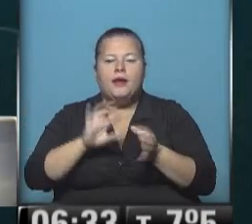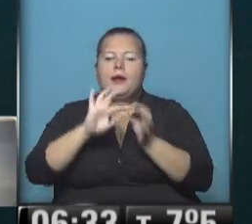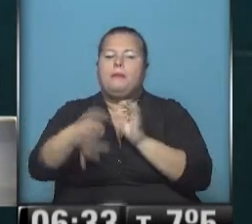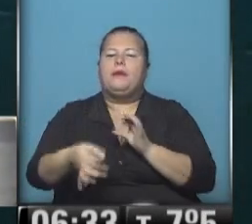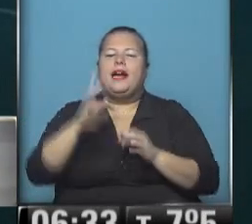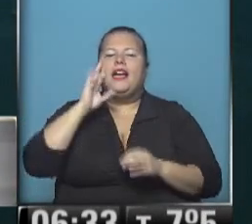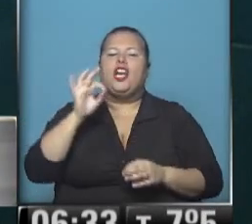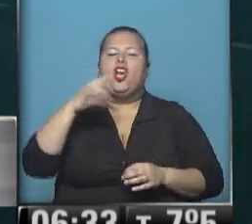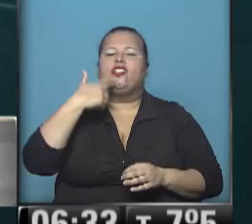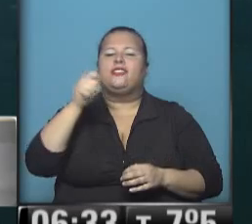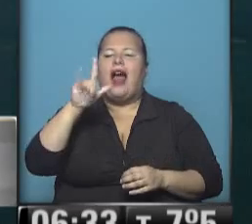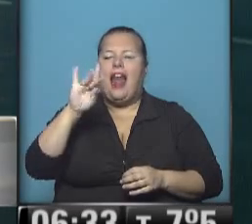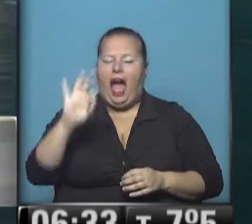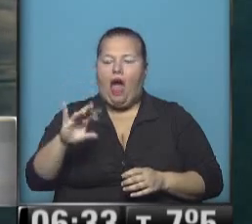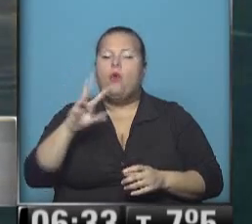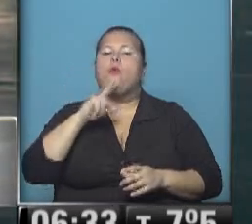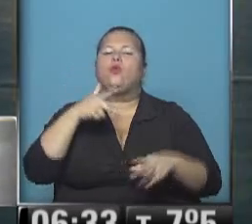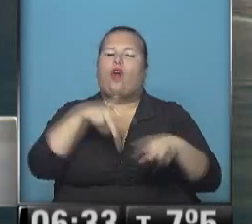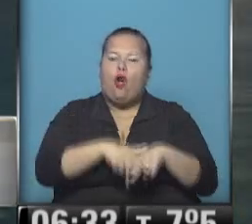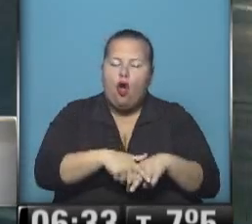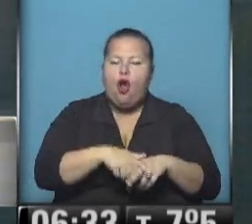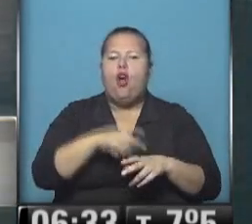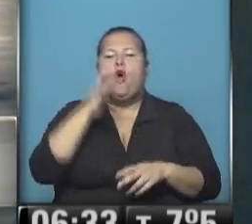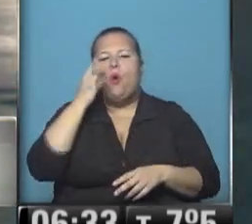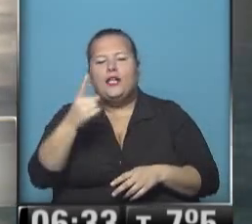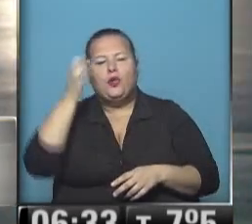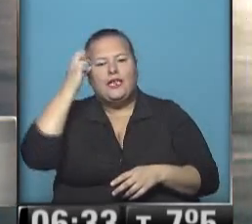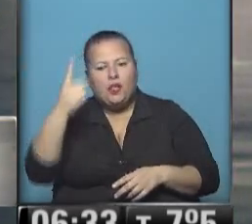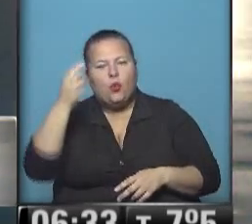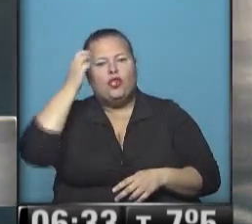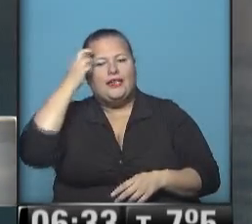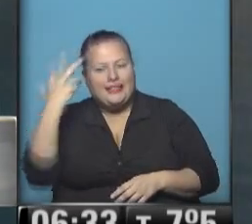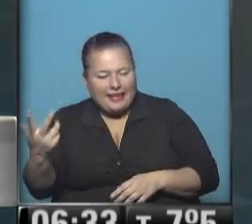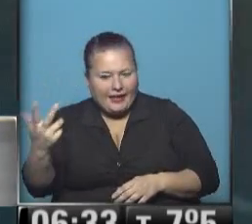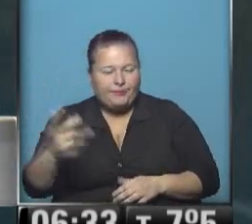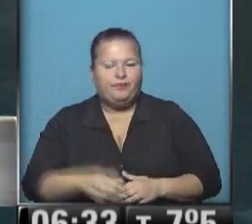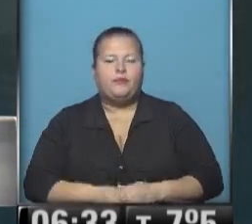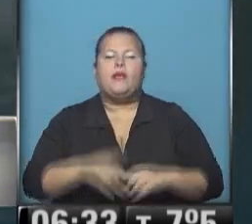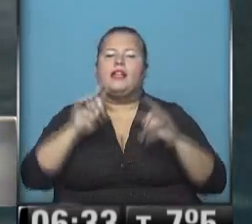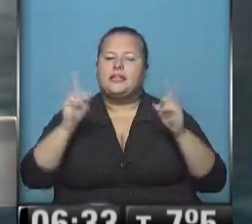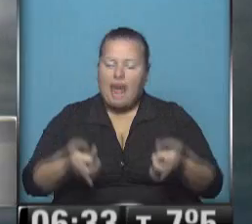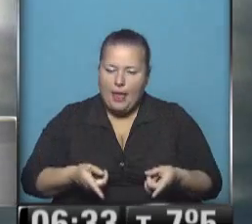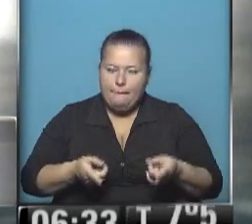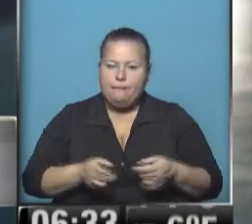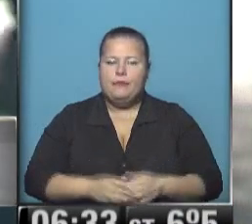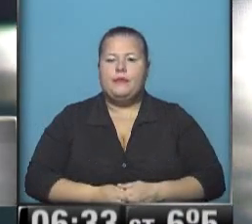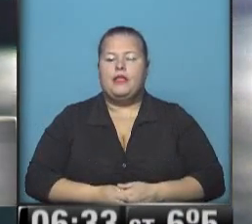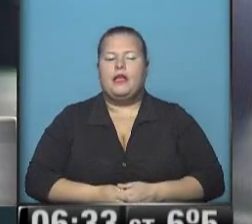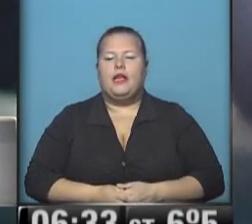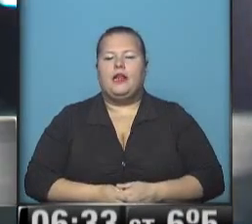del río Salado, rutas interrumpidas 41, 31, 33, también hay